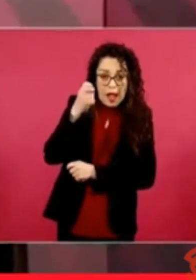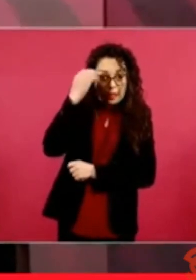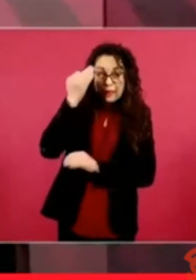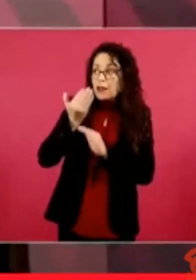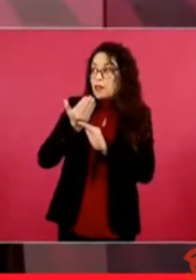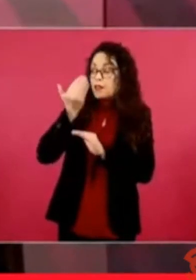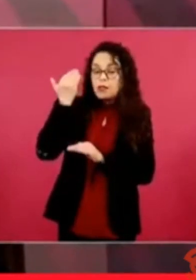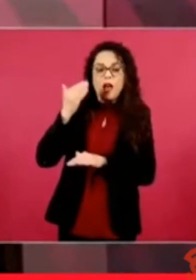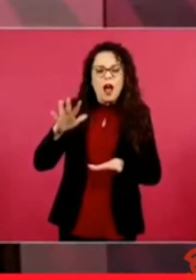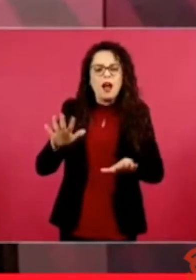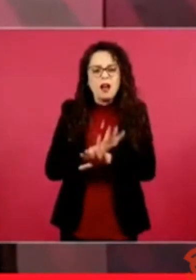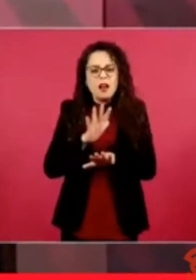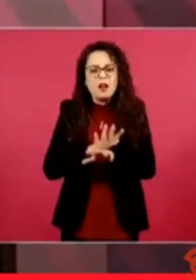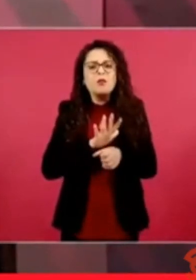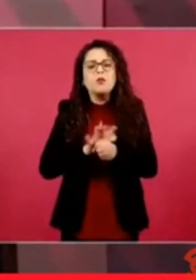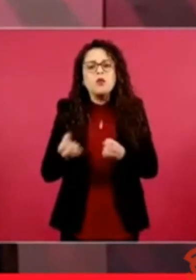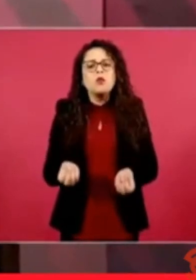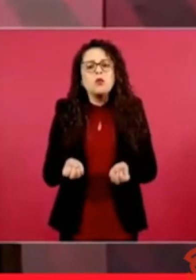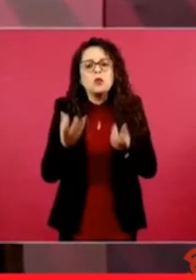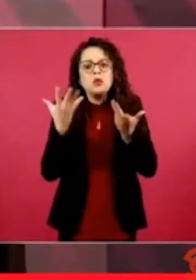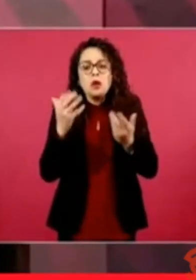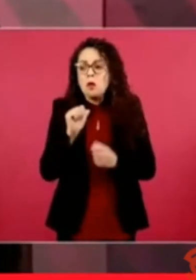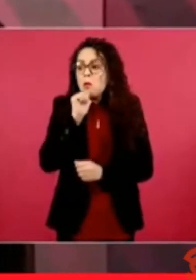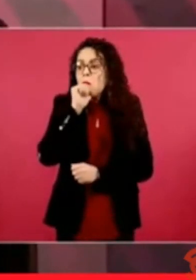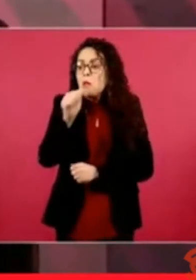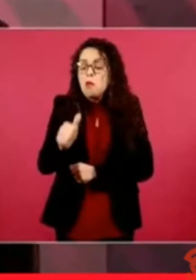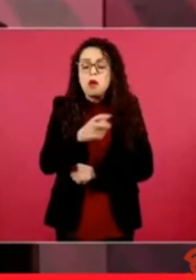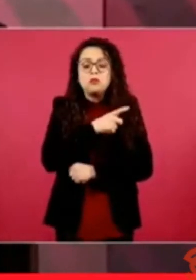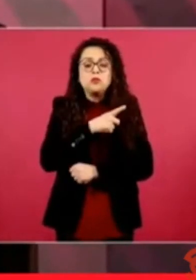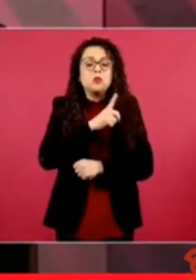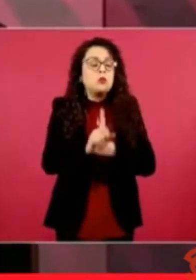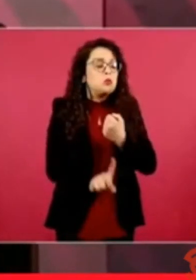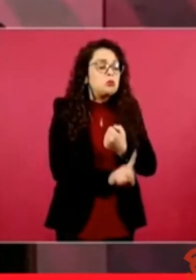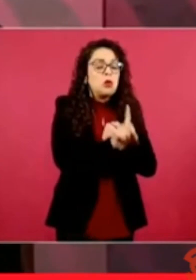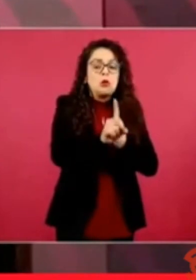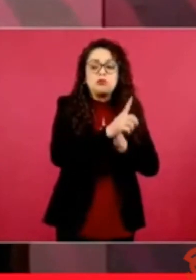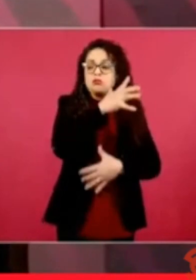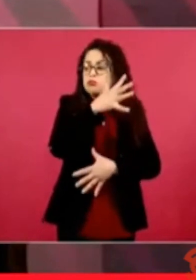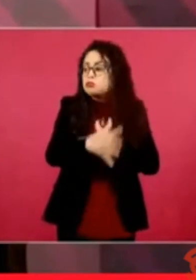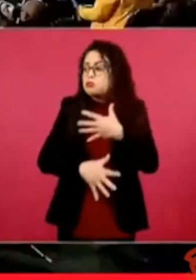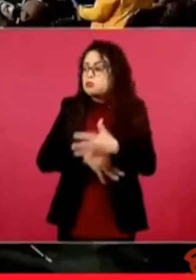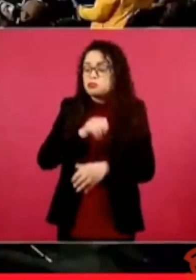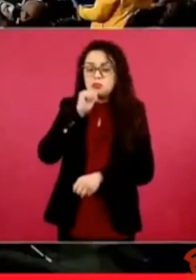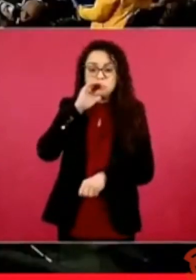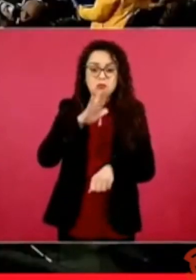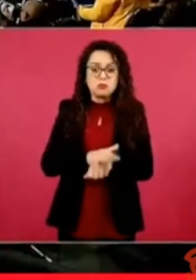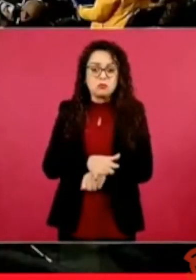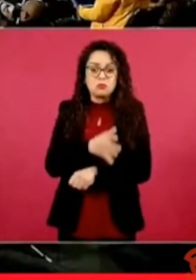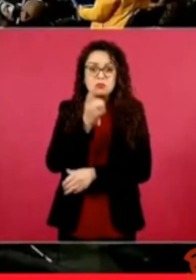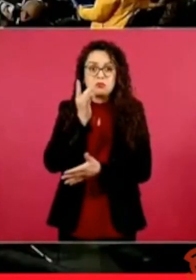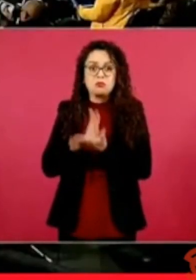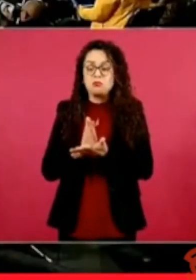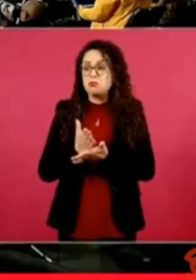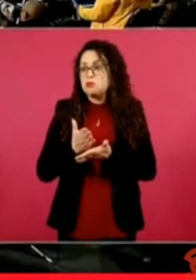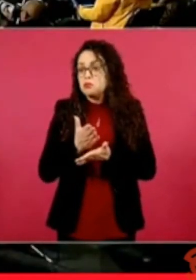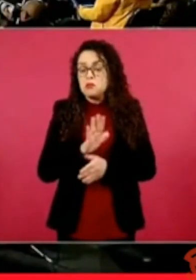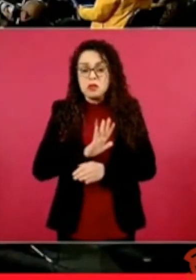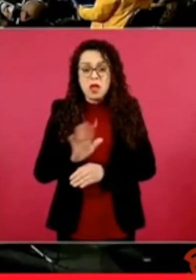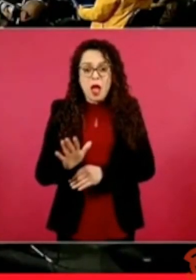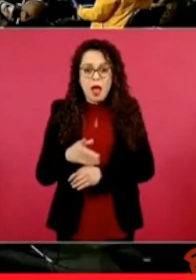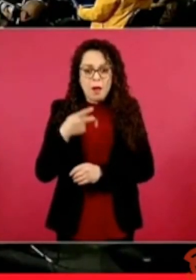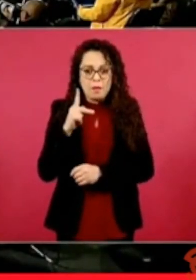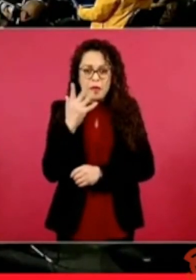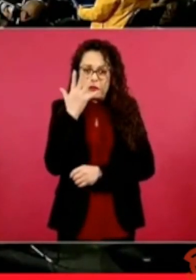solo los pleitos que había, pero eso, pues yo creo que cada 50